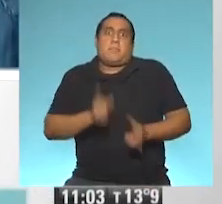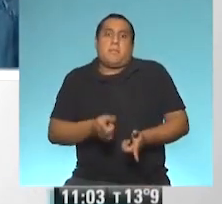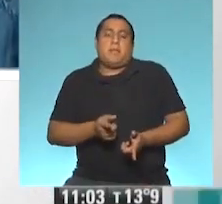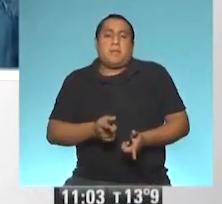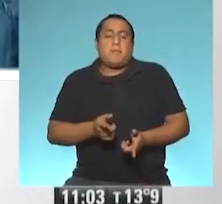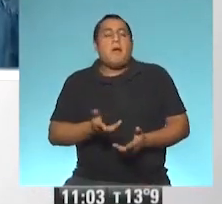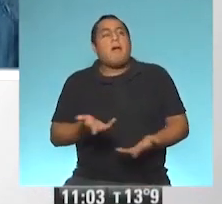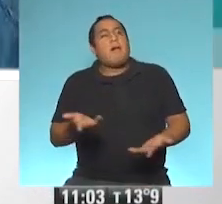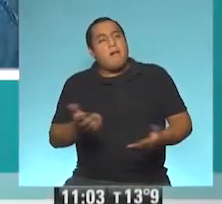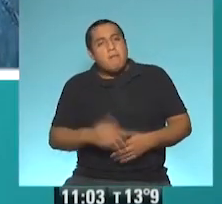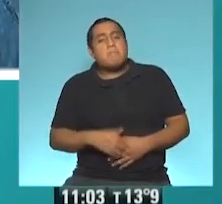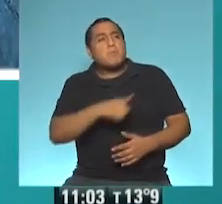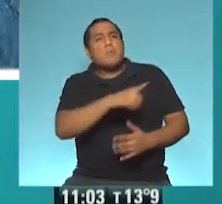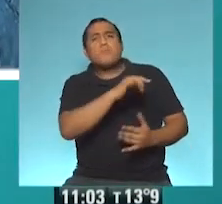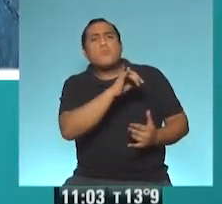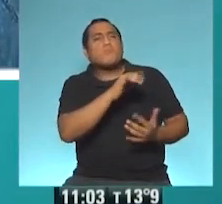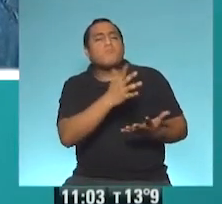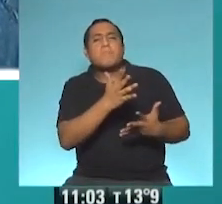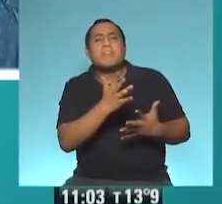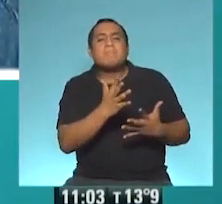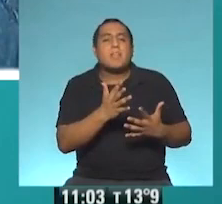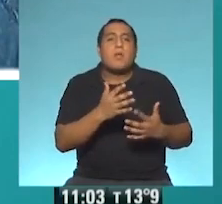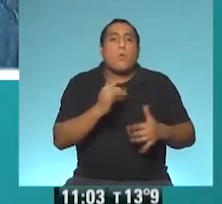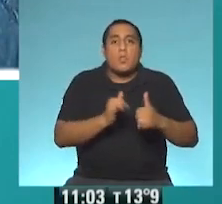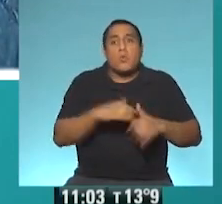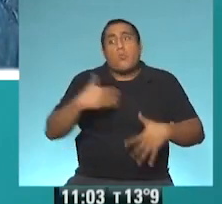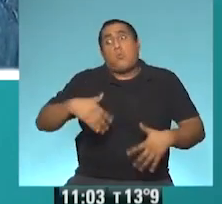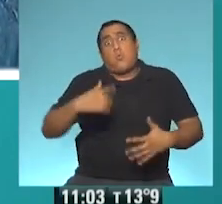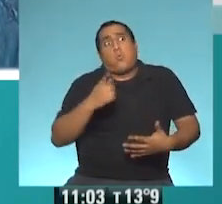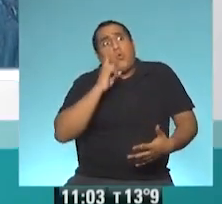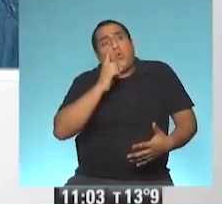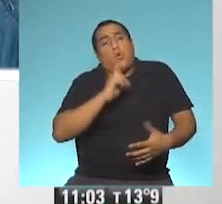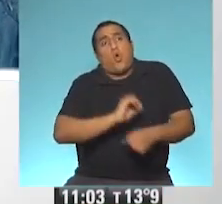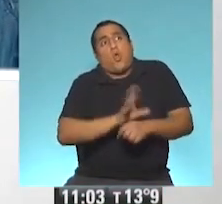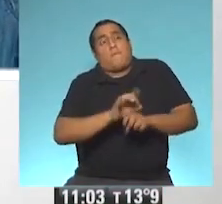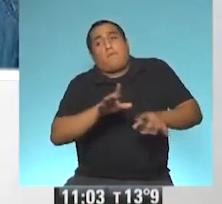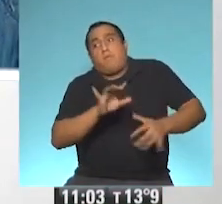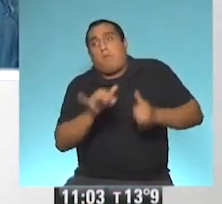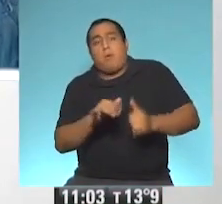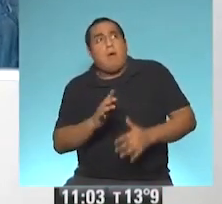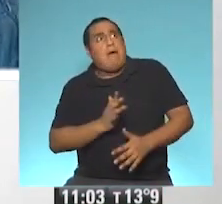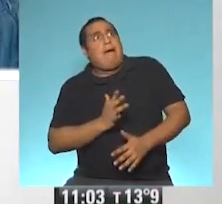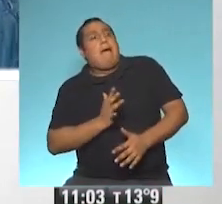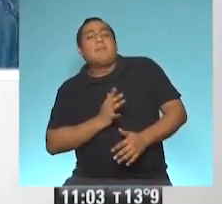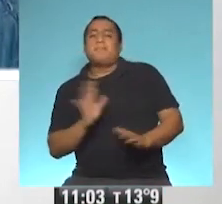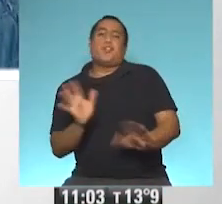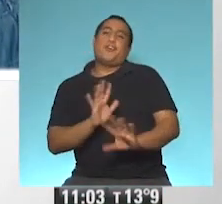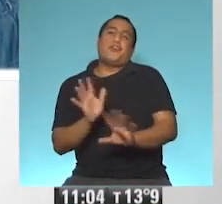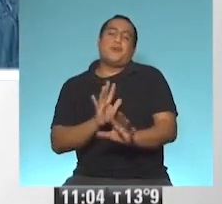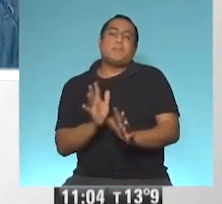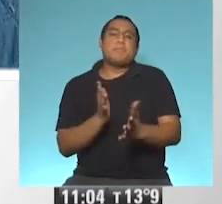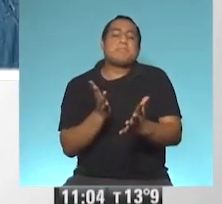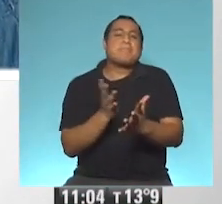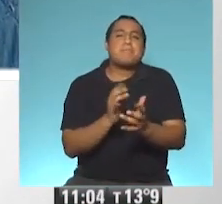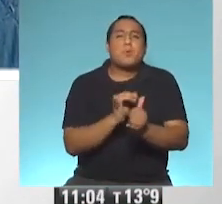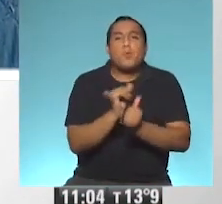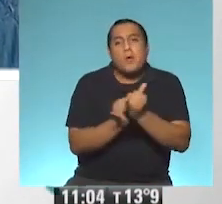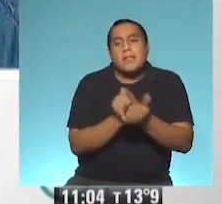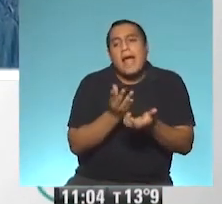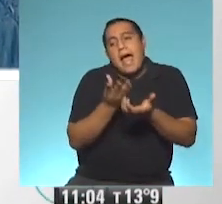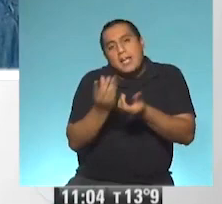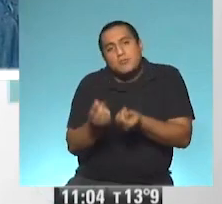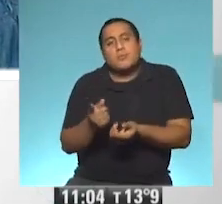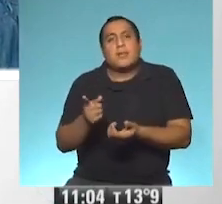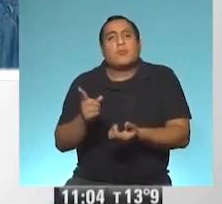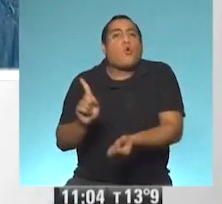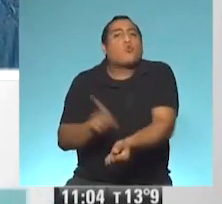Absolutamente. ¿Cómo contarles esto desdramatizando la situación? Porque en realidad la idea es que no tengan miedo, sino que ellos puedan incorporar estos hábitos a su vida